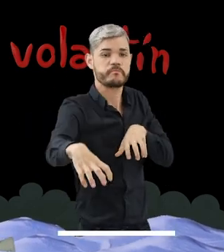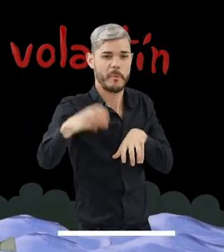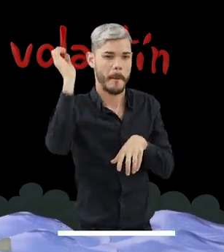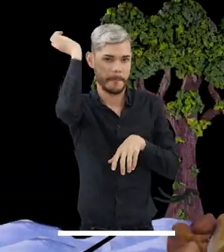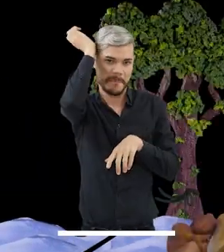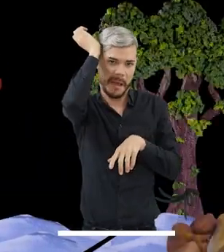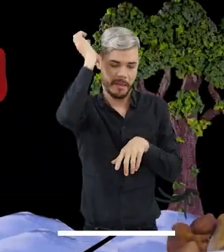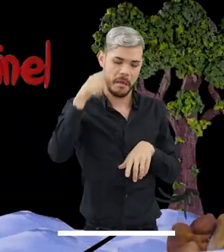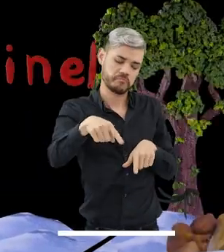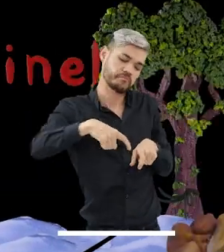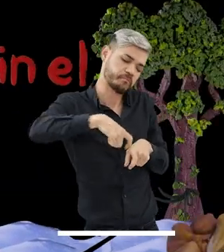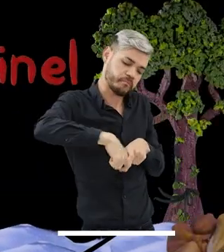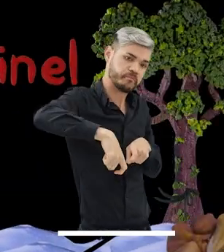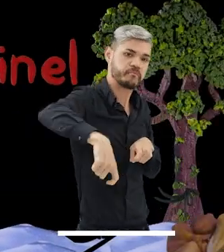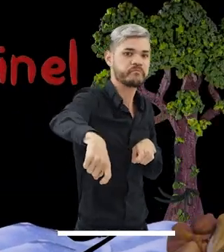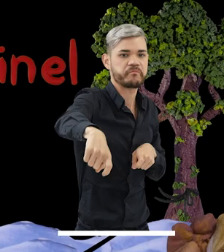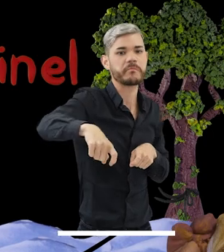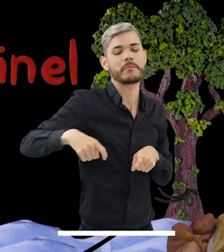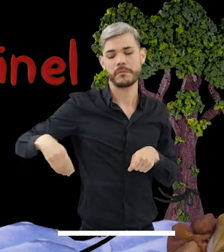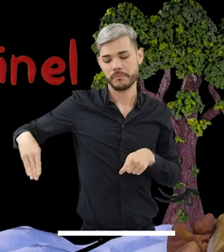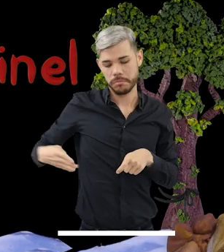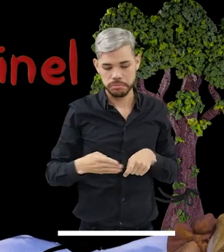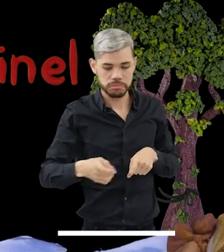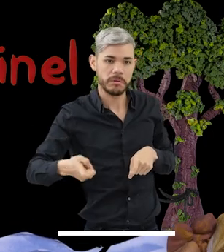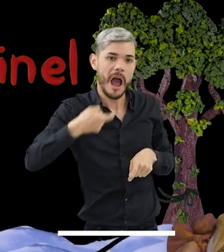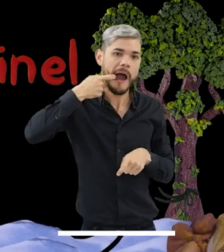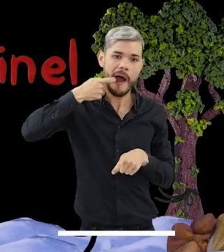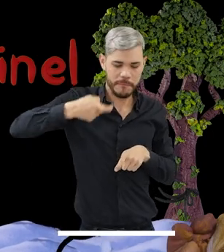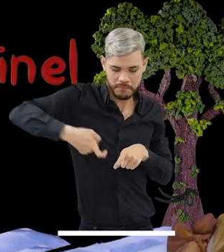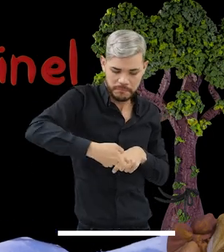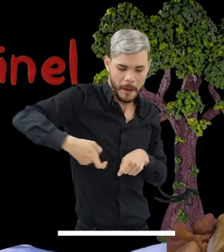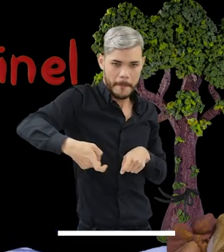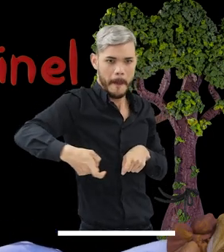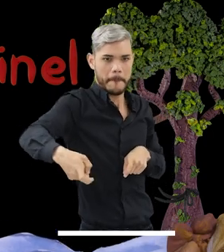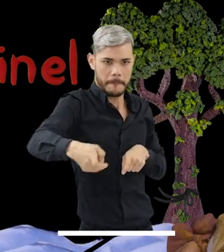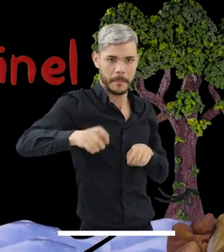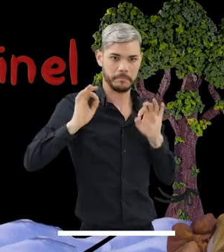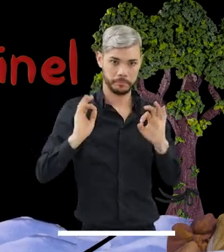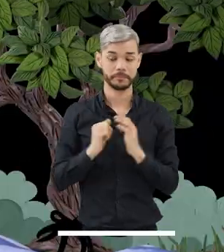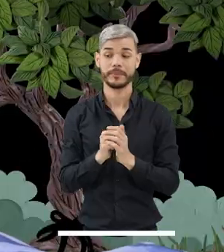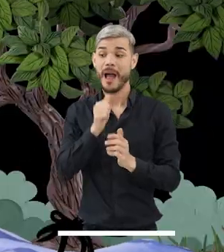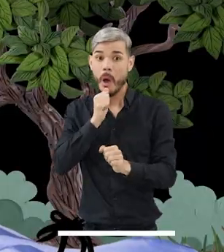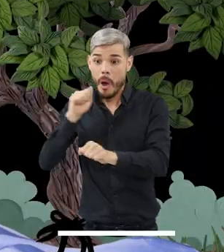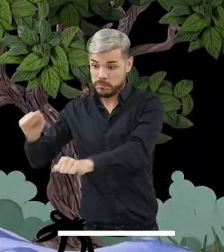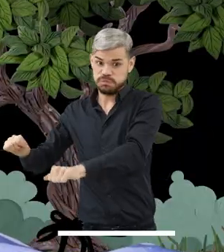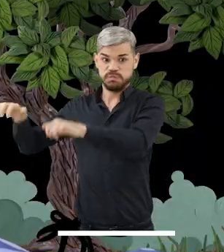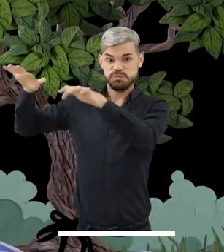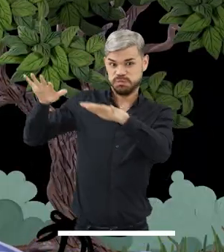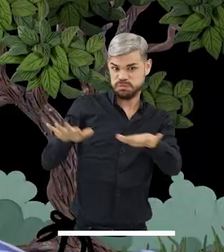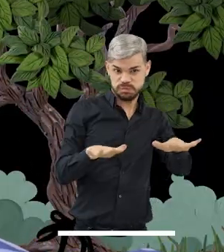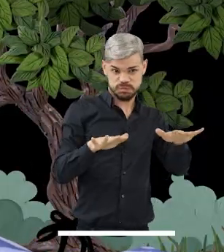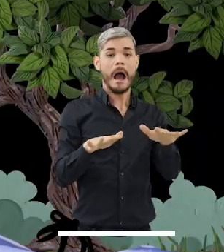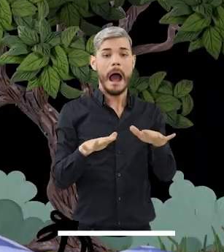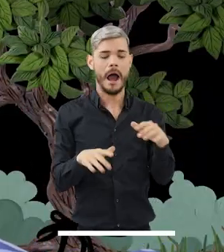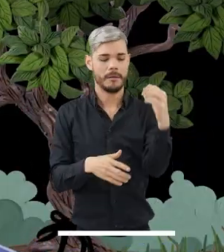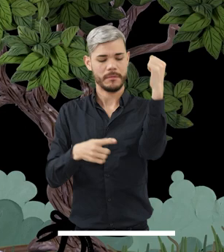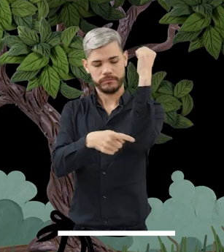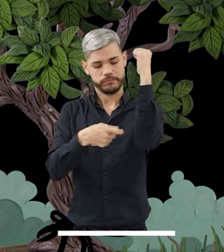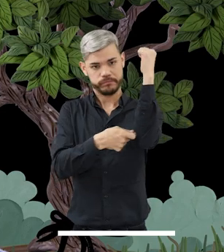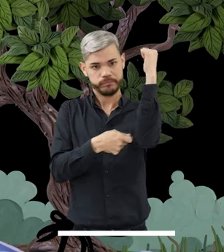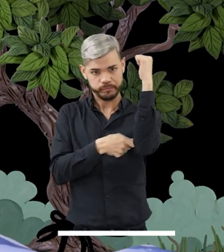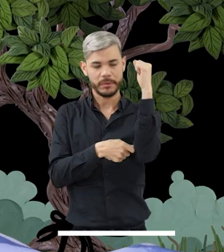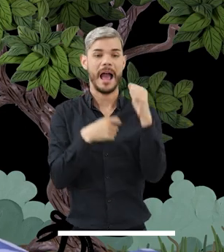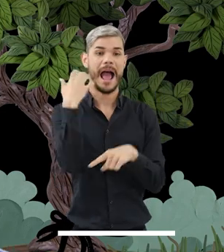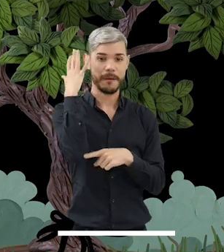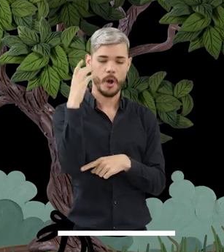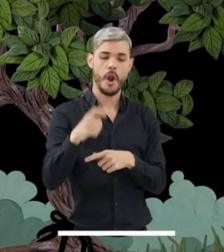piedras amarradas. Durante las aguas ascendentes y descendentes, pescan atando una cuerda con anzuelos a distintos